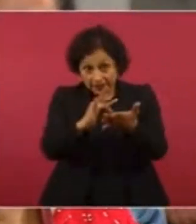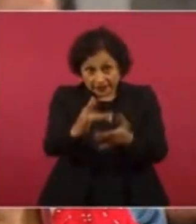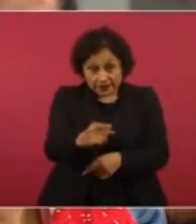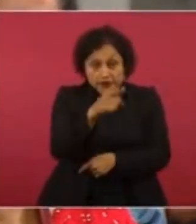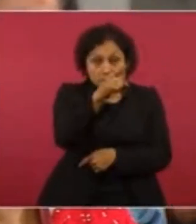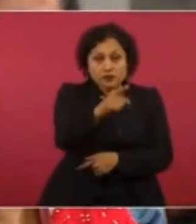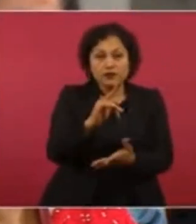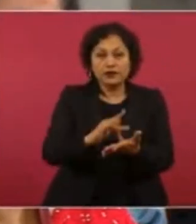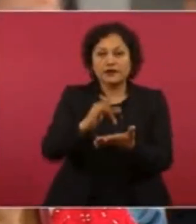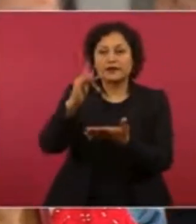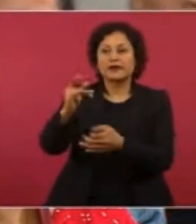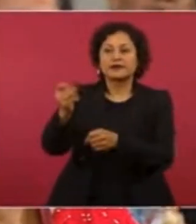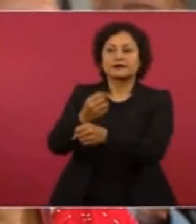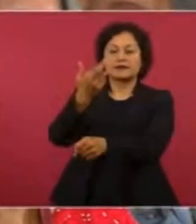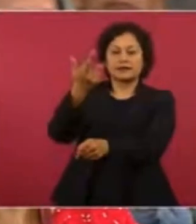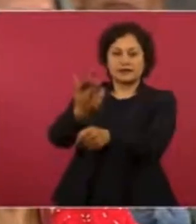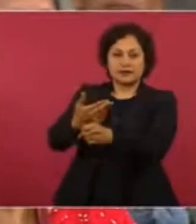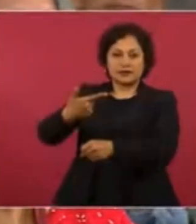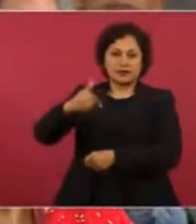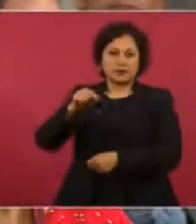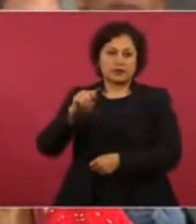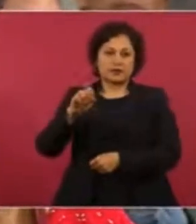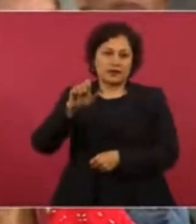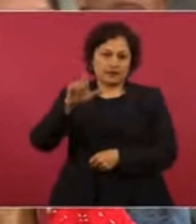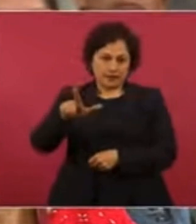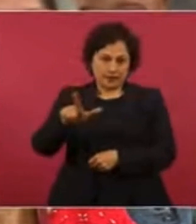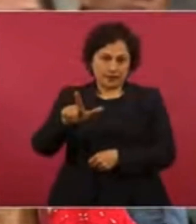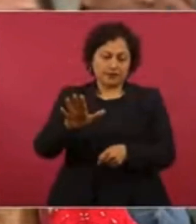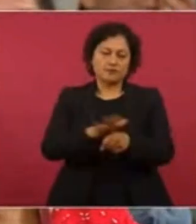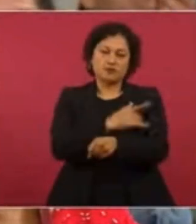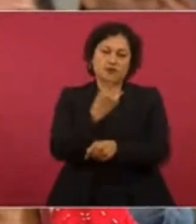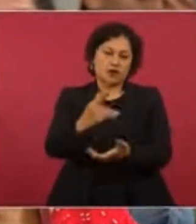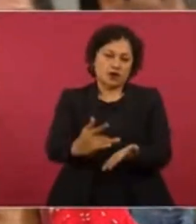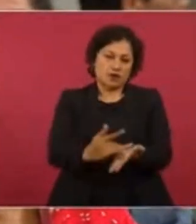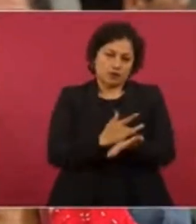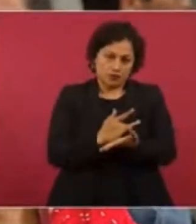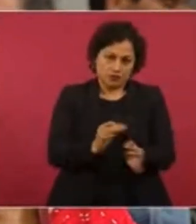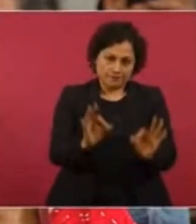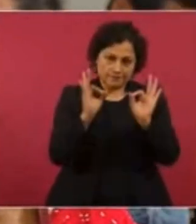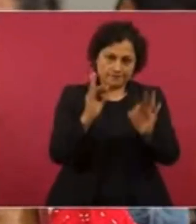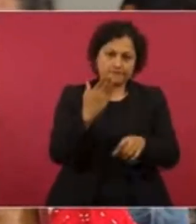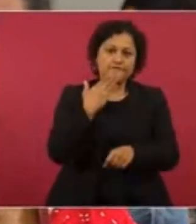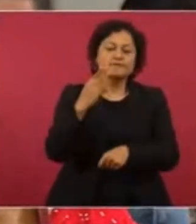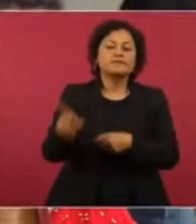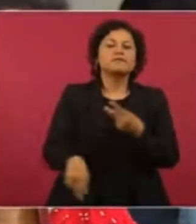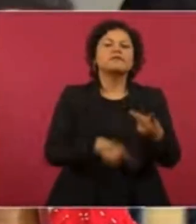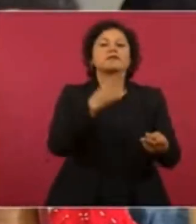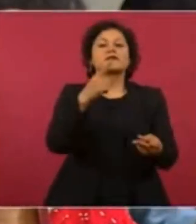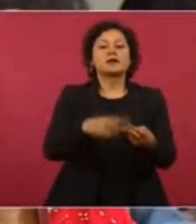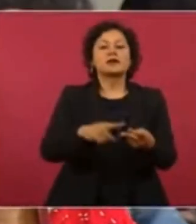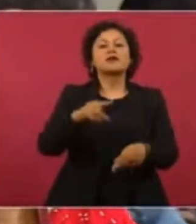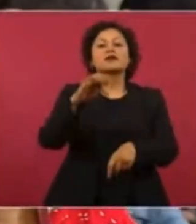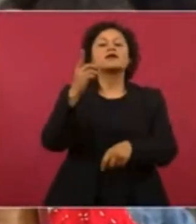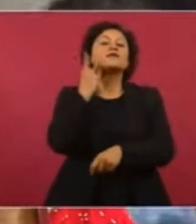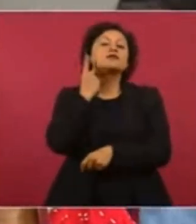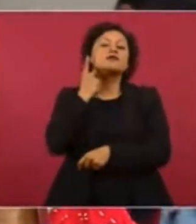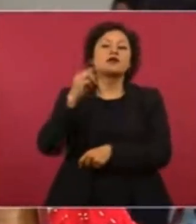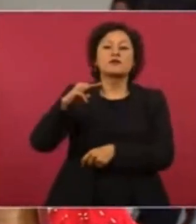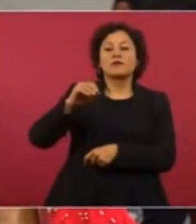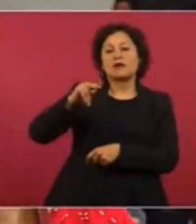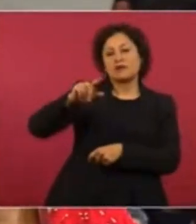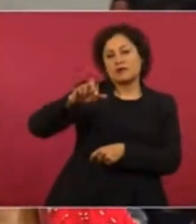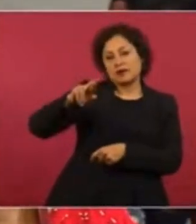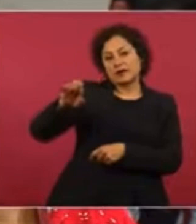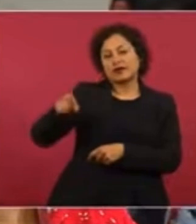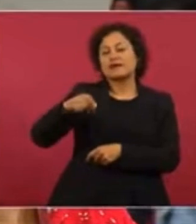también, López-Gatell, por habernos apoyado. Y a los diputados Emanuel Reyes Carmona, Nacho Mier